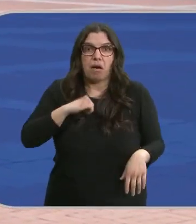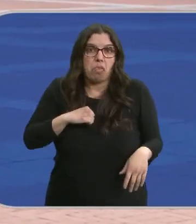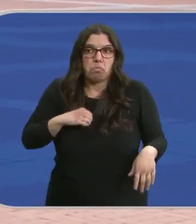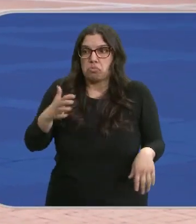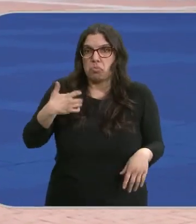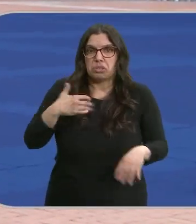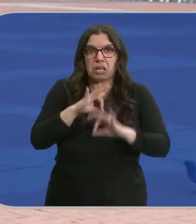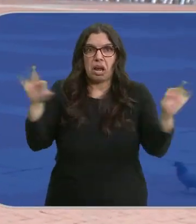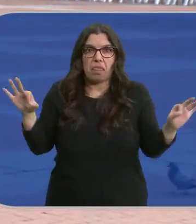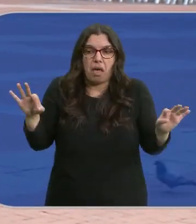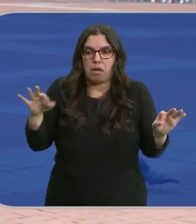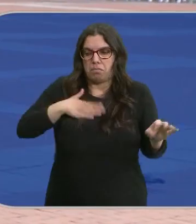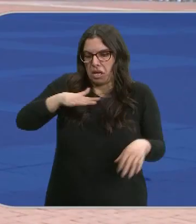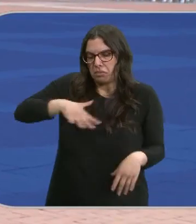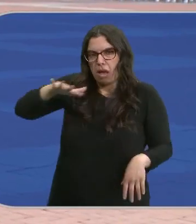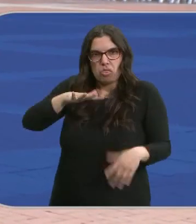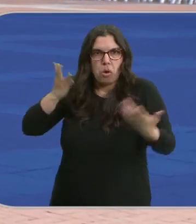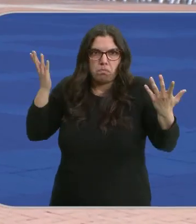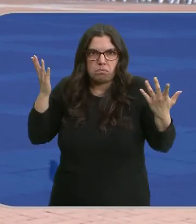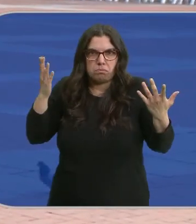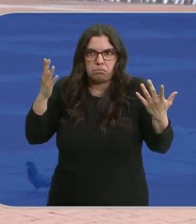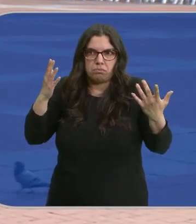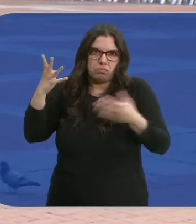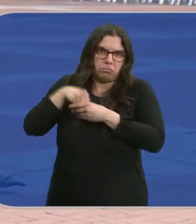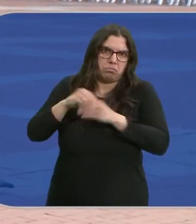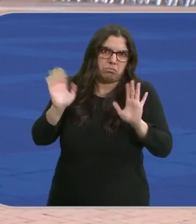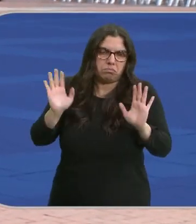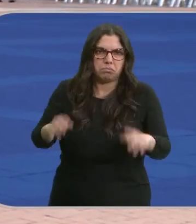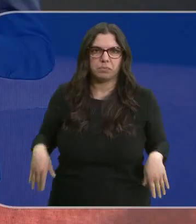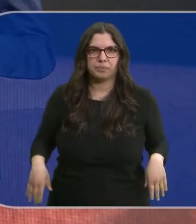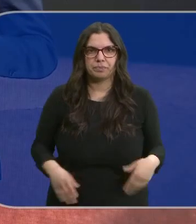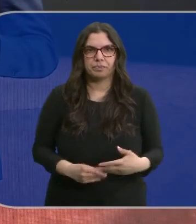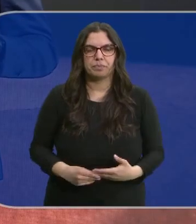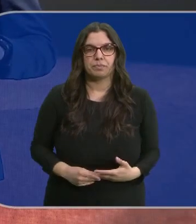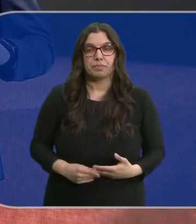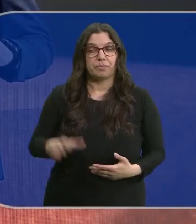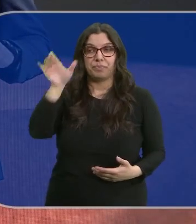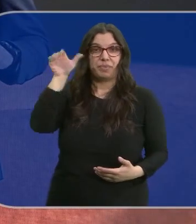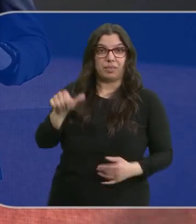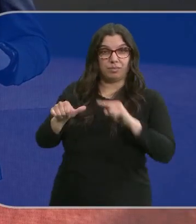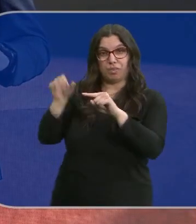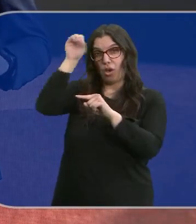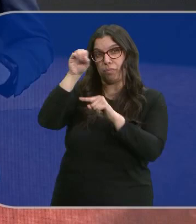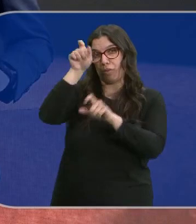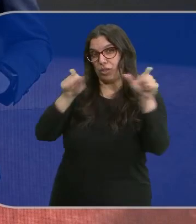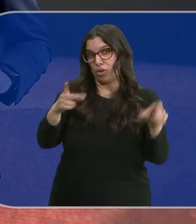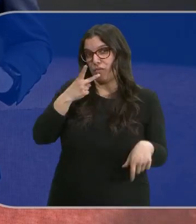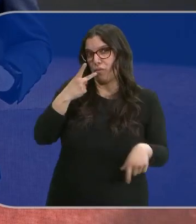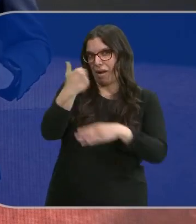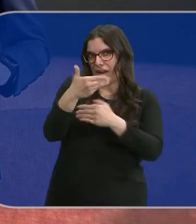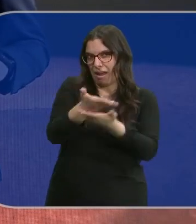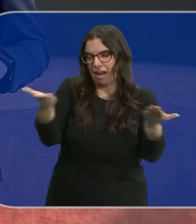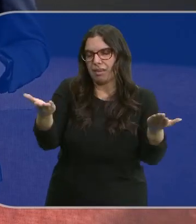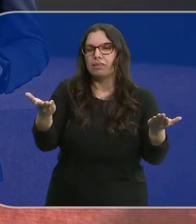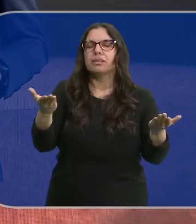molesta a nadie y es algo particular de tu espacio tuyo, ahí sí que ya no entraría. Acaban de escuchar la opinión de los fumadores en la